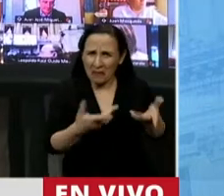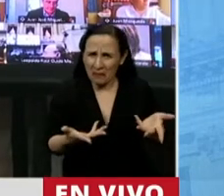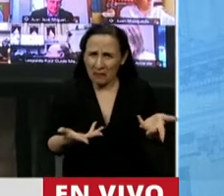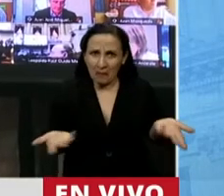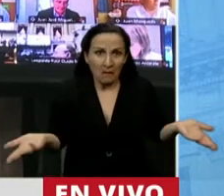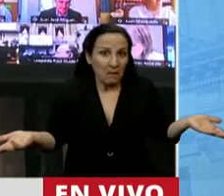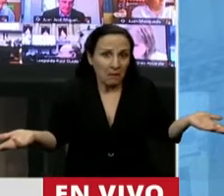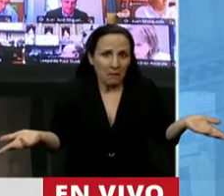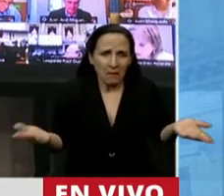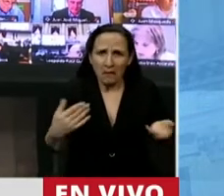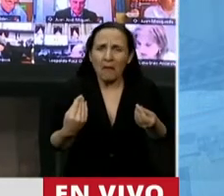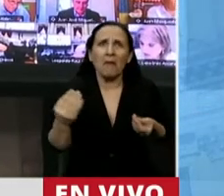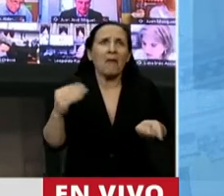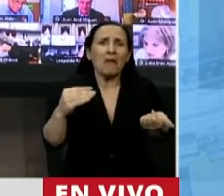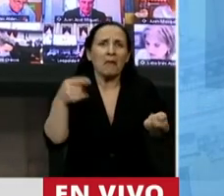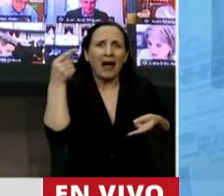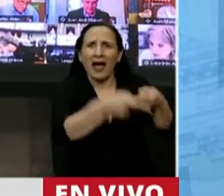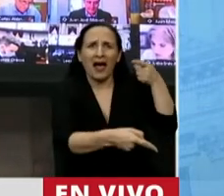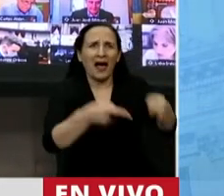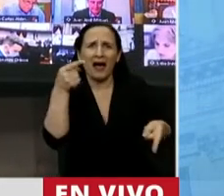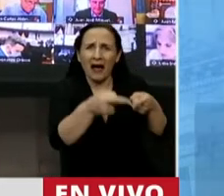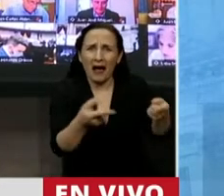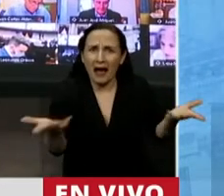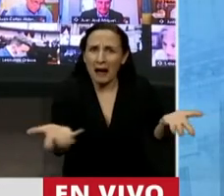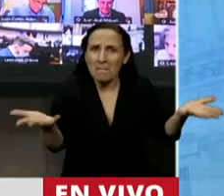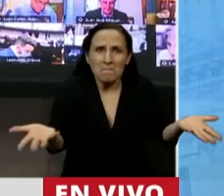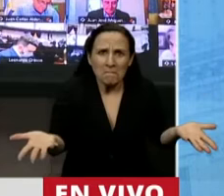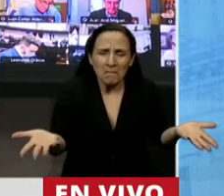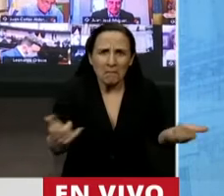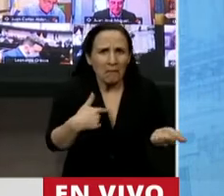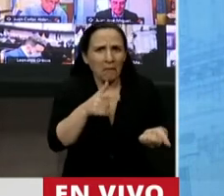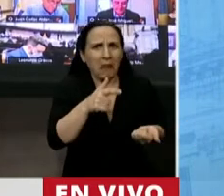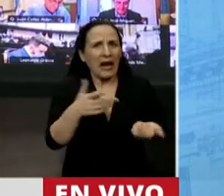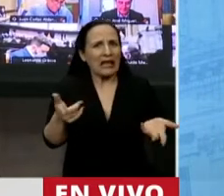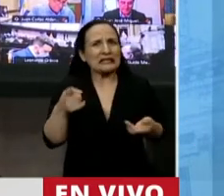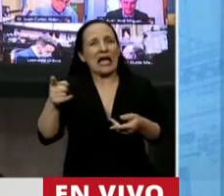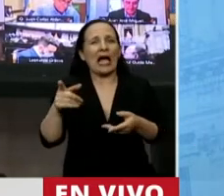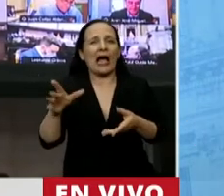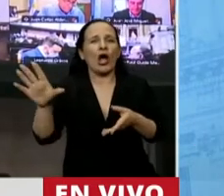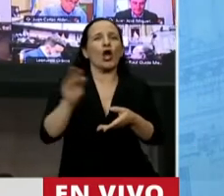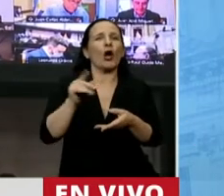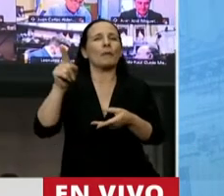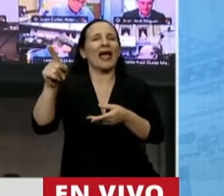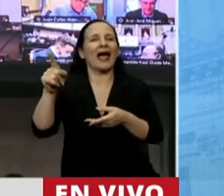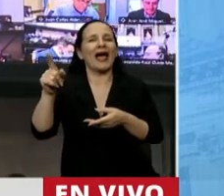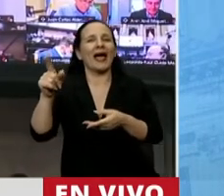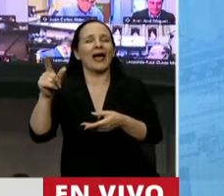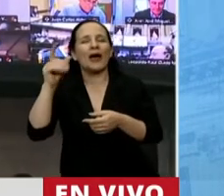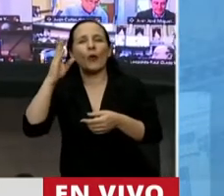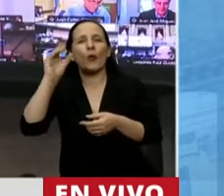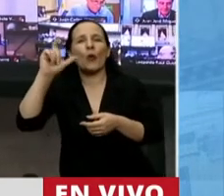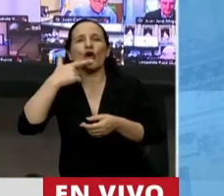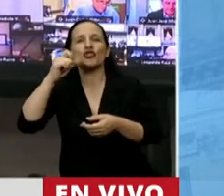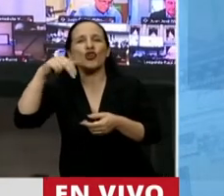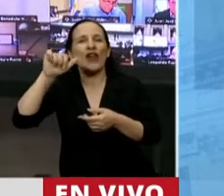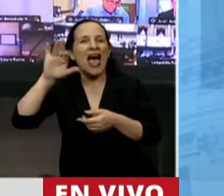no se sabe por qué más los podría atacar. Parece que le está saliendo bien copiar a Bolsonaro. Esto